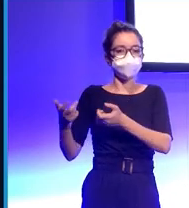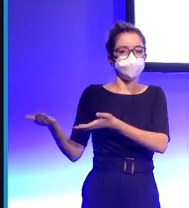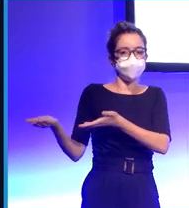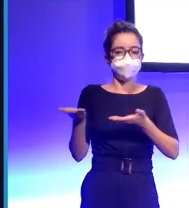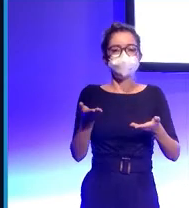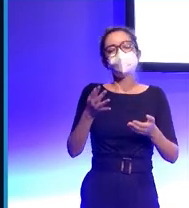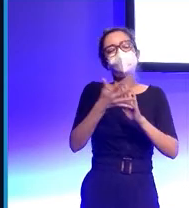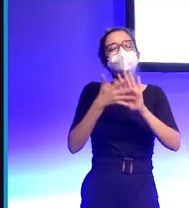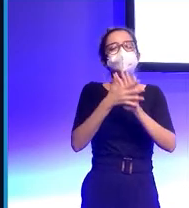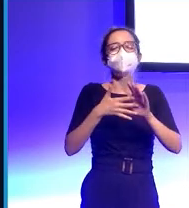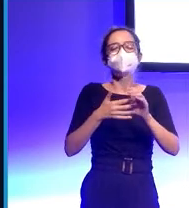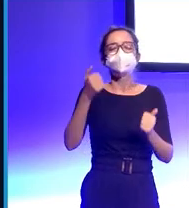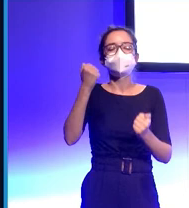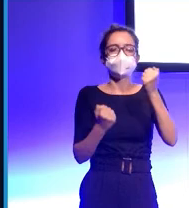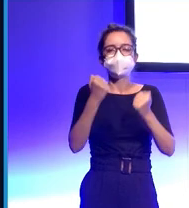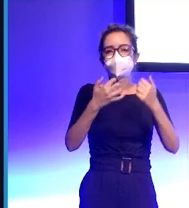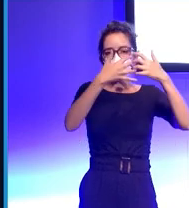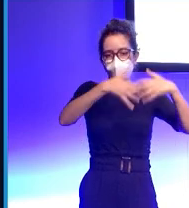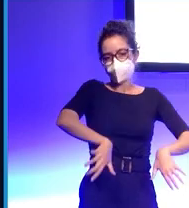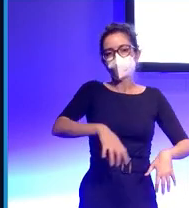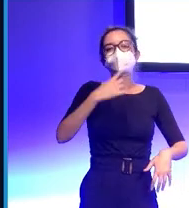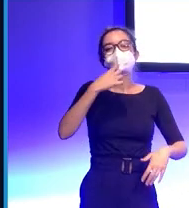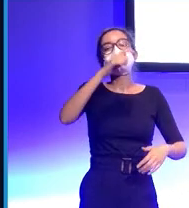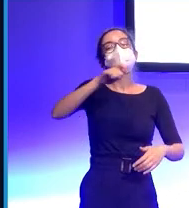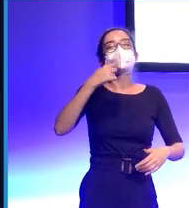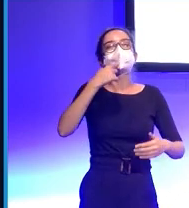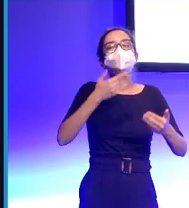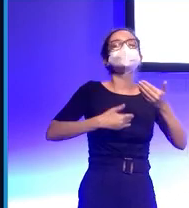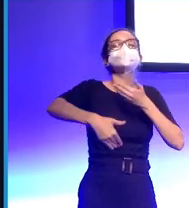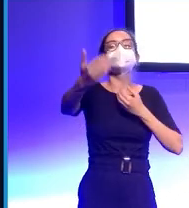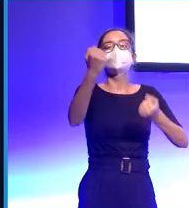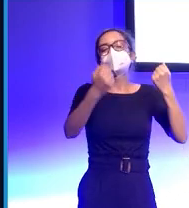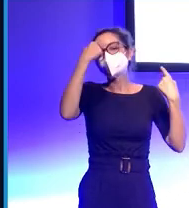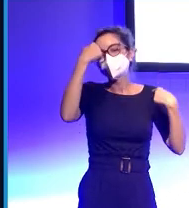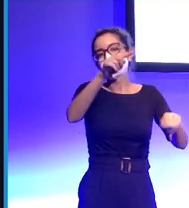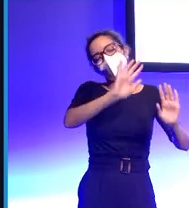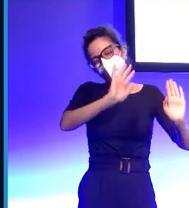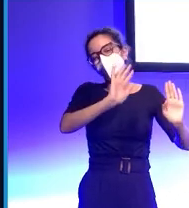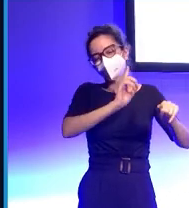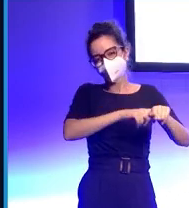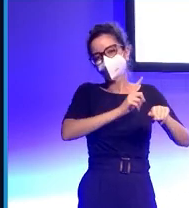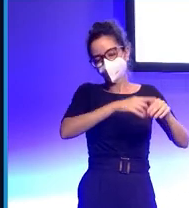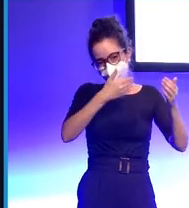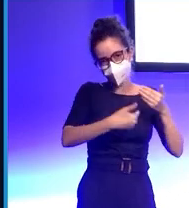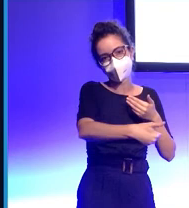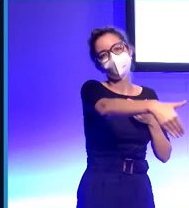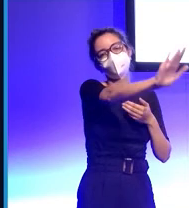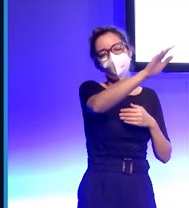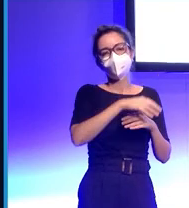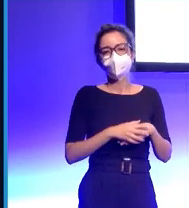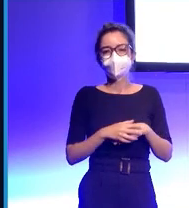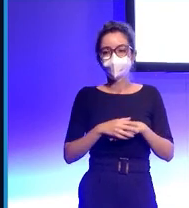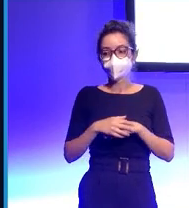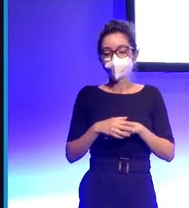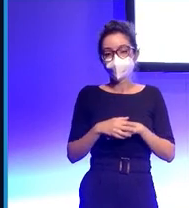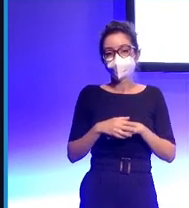conducción automática. Todo el mundo habla de los coches que en el futuro se van a conducir solos pero esto va a tardar aún unos años. Lo primero que está llegando ahora